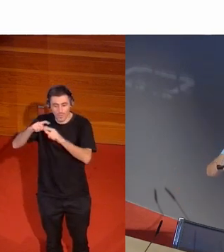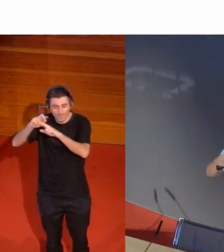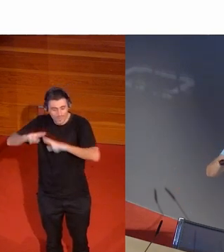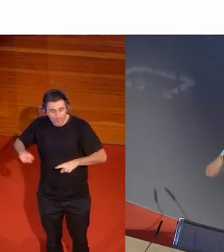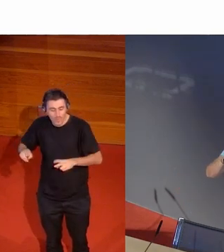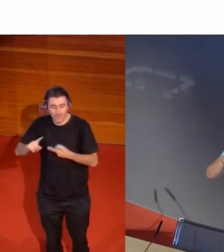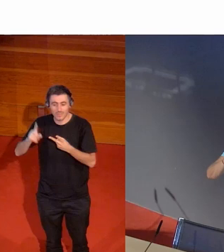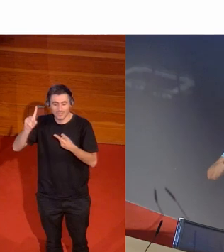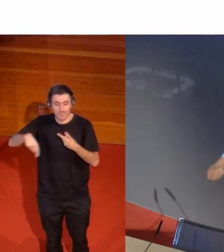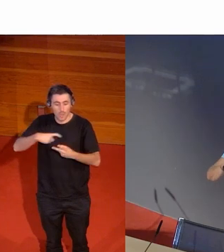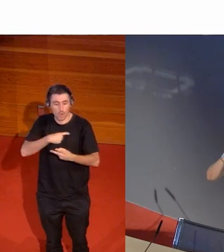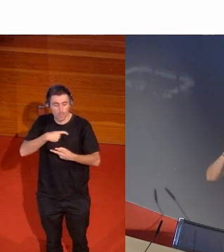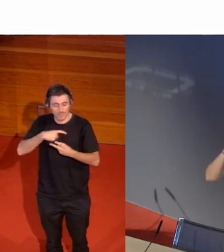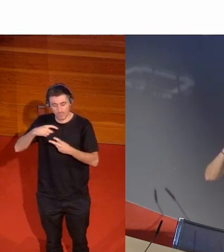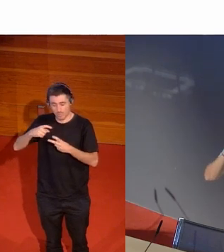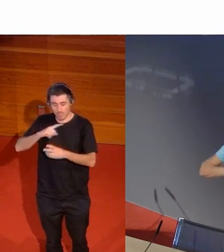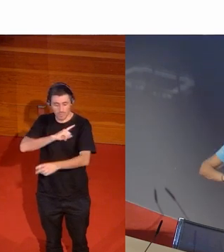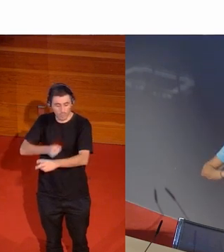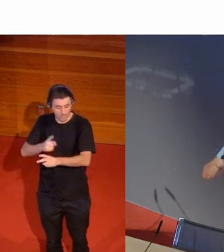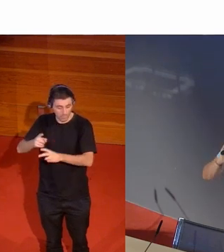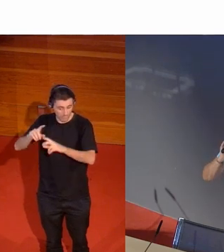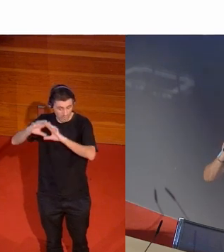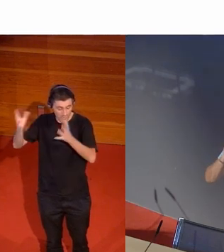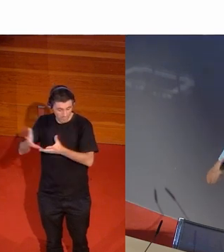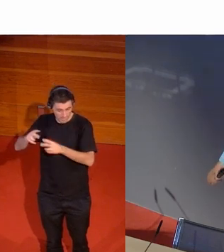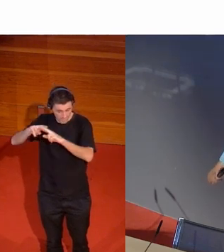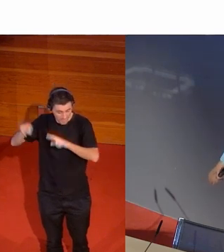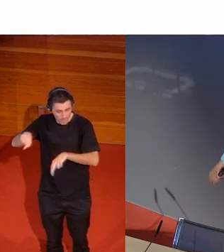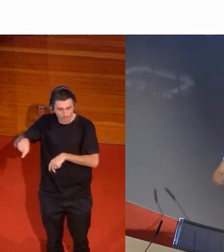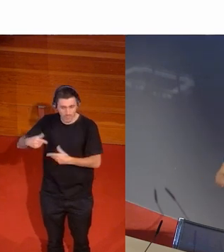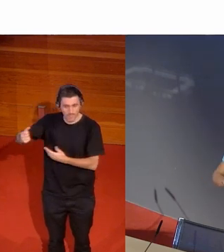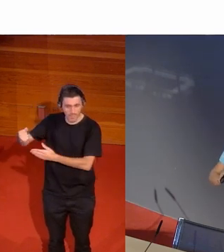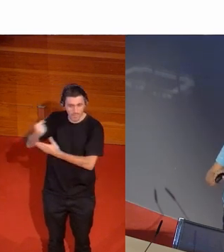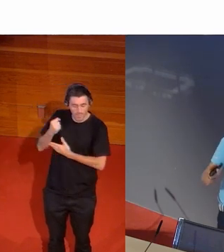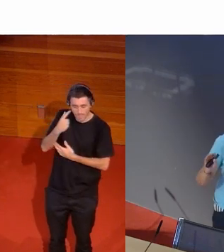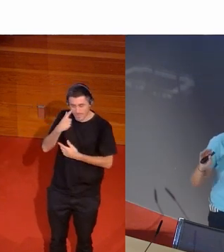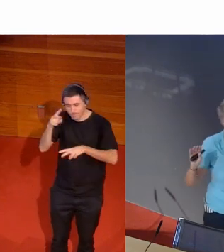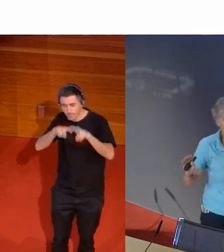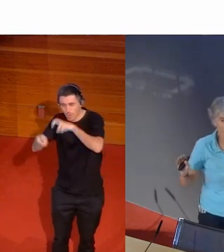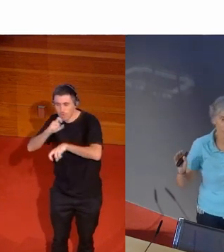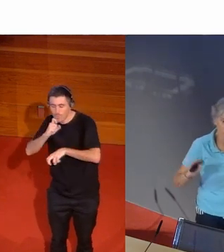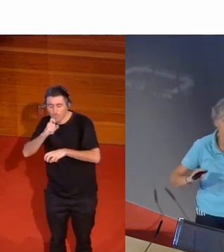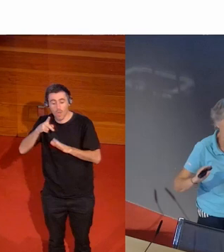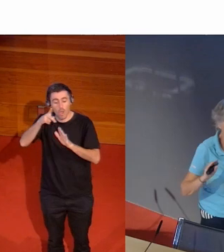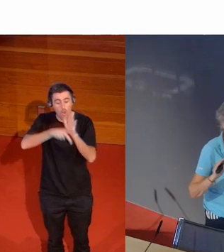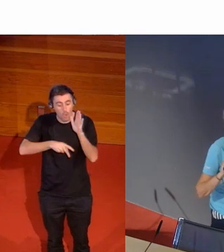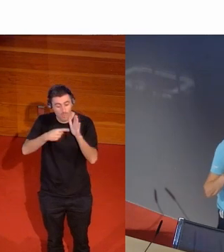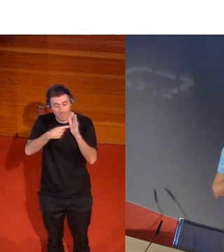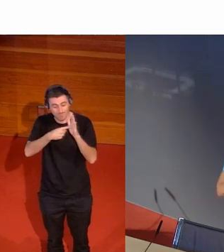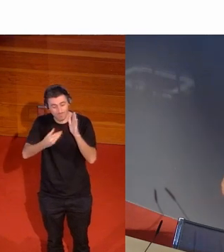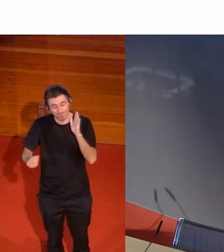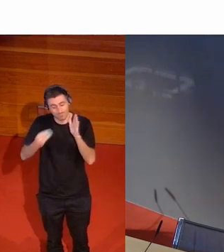los comités olímpicos internacionales y dicta una normativa en la que se dice